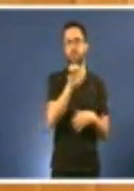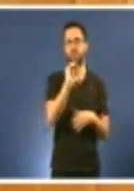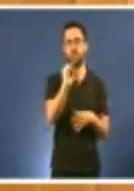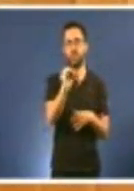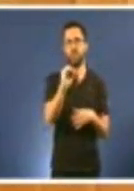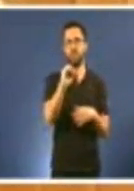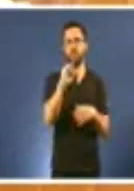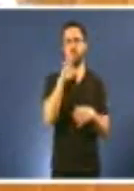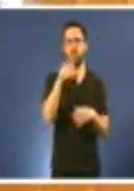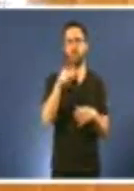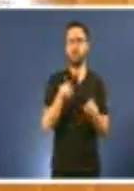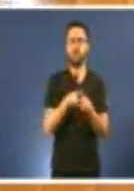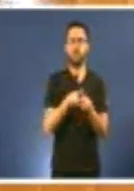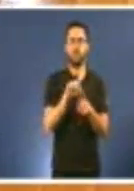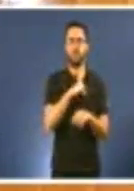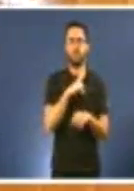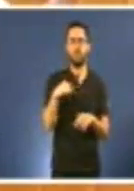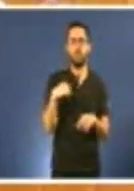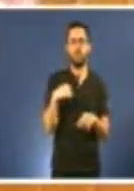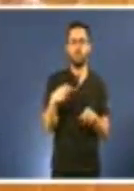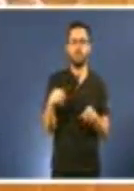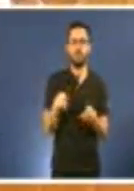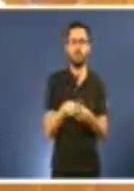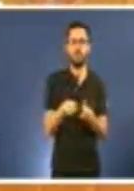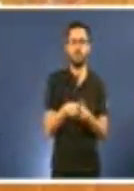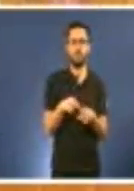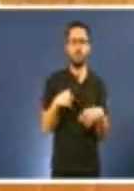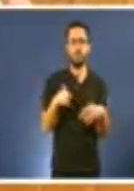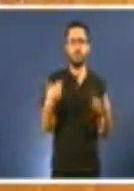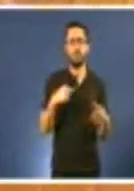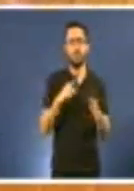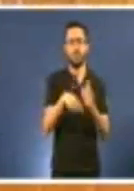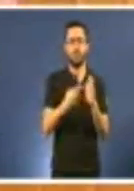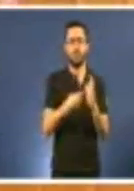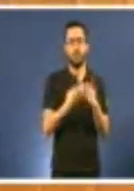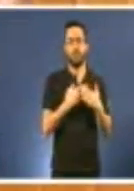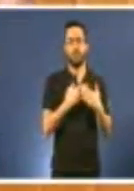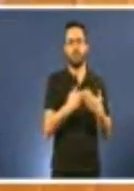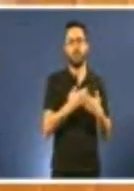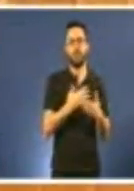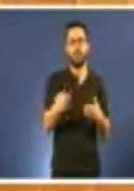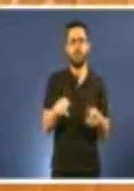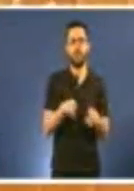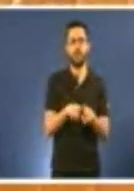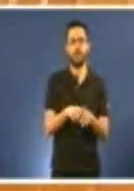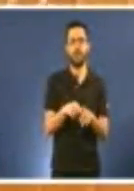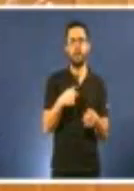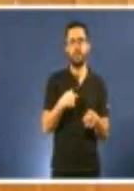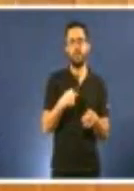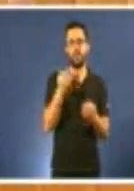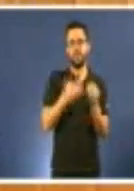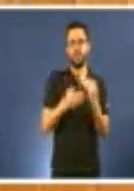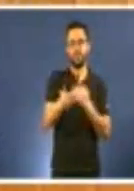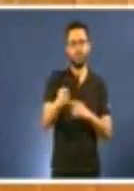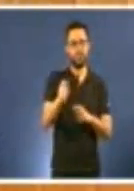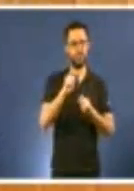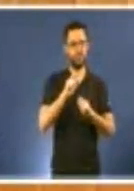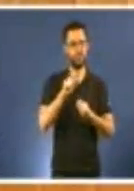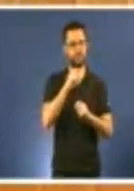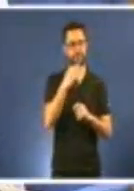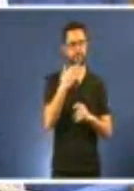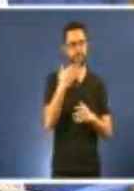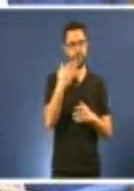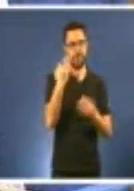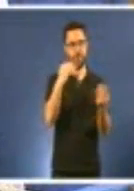E bueno, xa, o da leido voluntariado, maravilloso. O futuro que ella acaba de pintar a mocidade, e que se eu teño 20